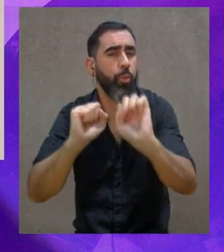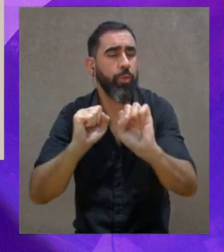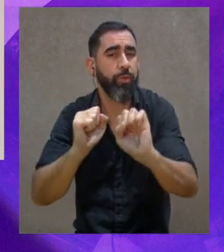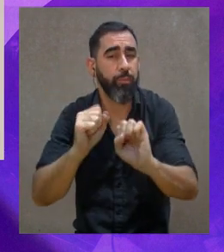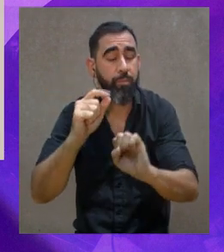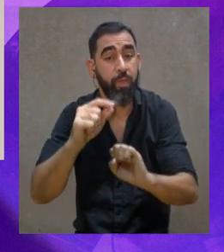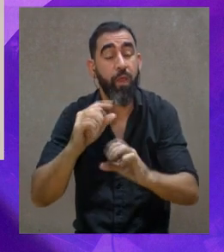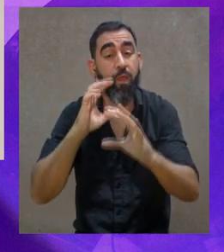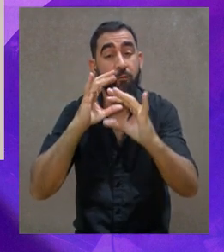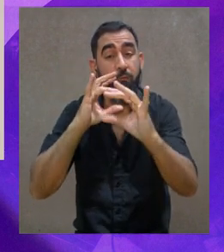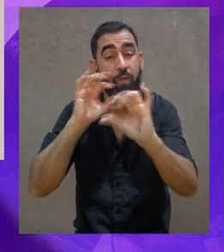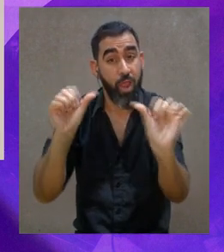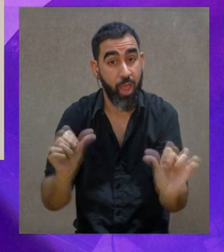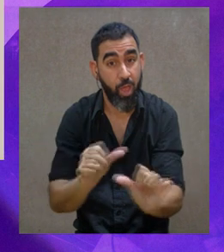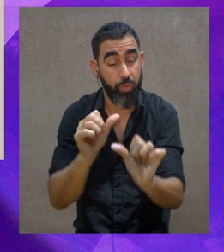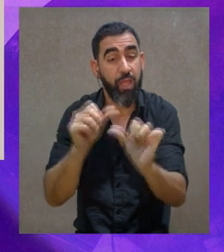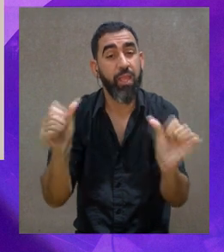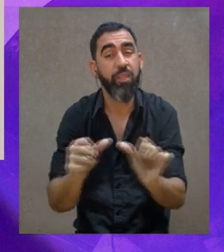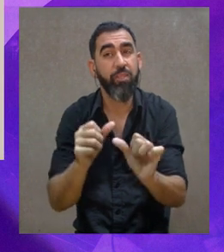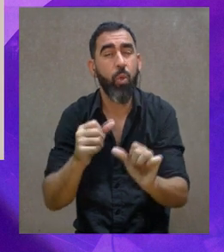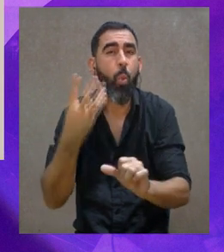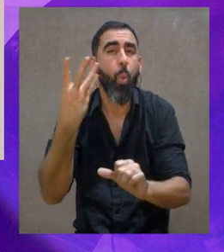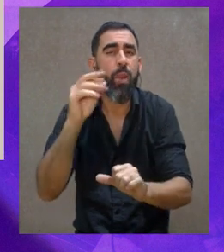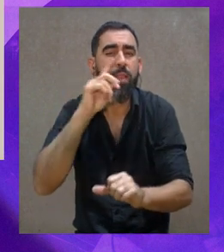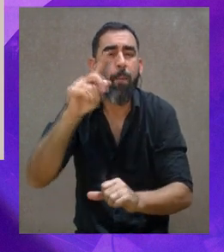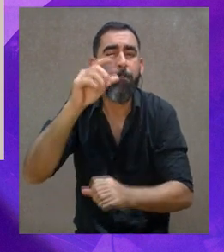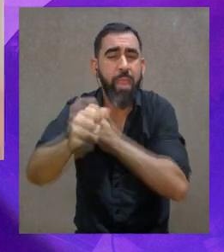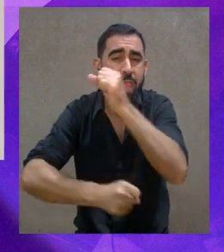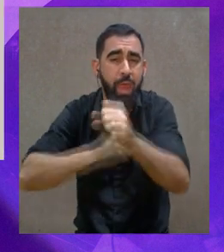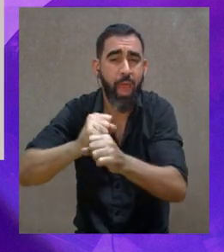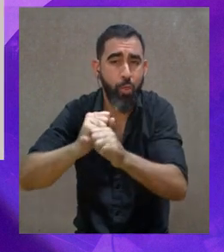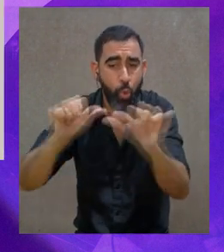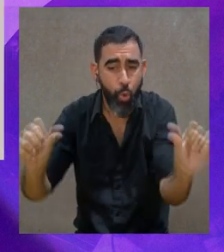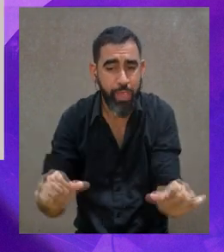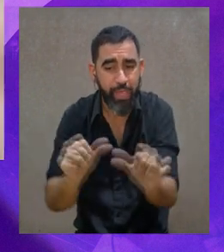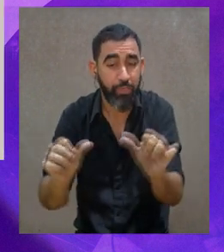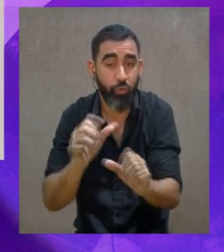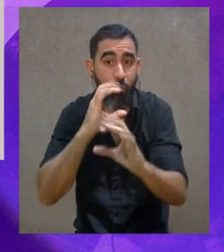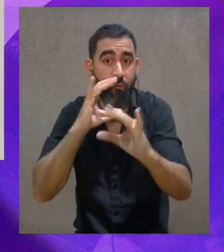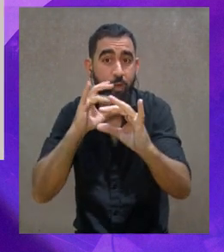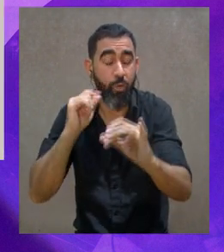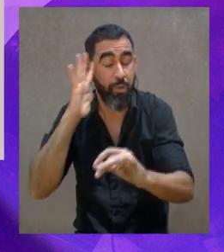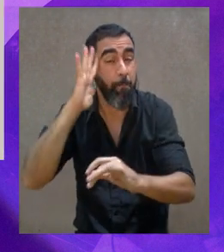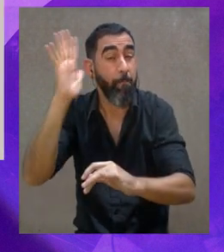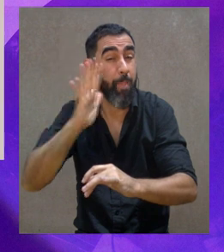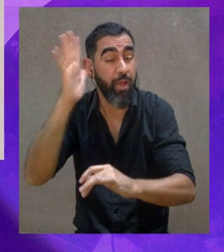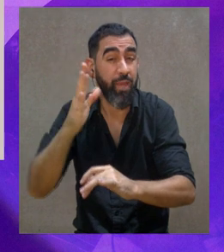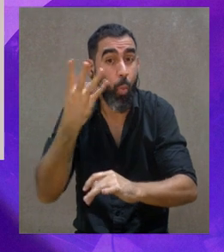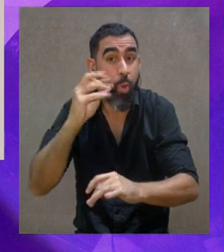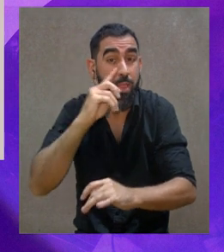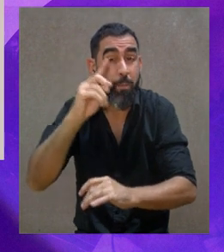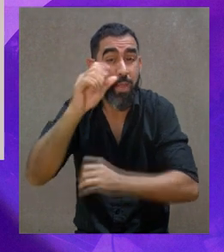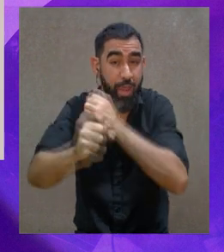restos de flautas generadas hace más de 40.000 años. O sea, imagínense,